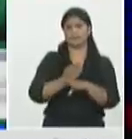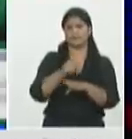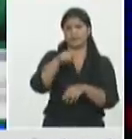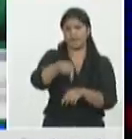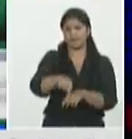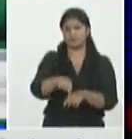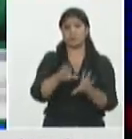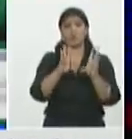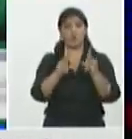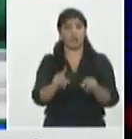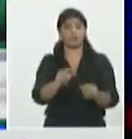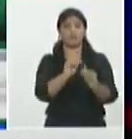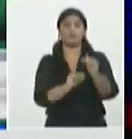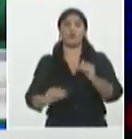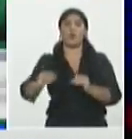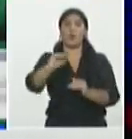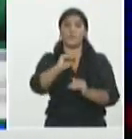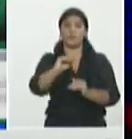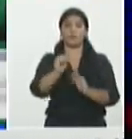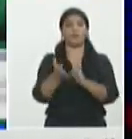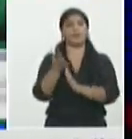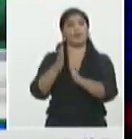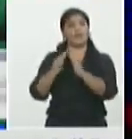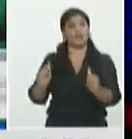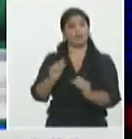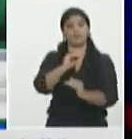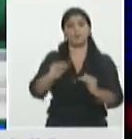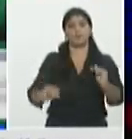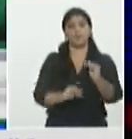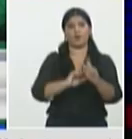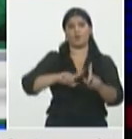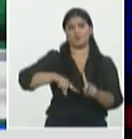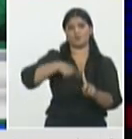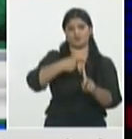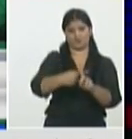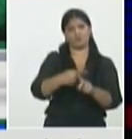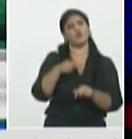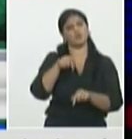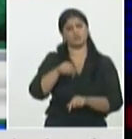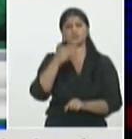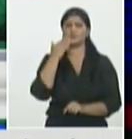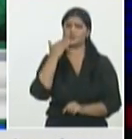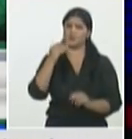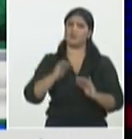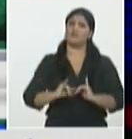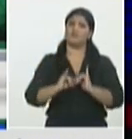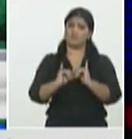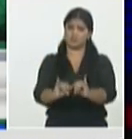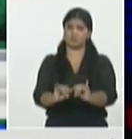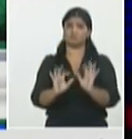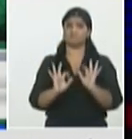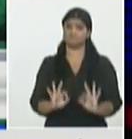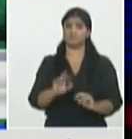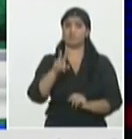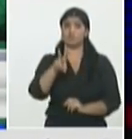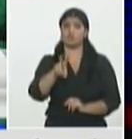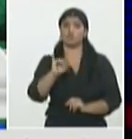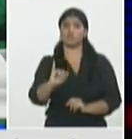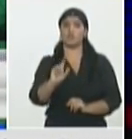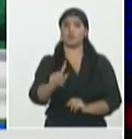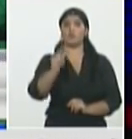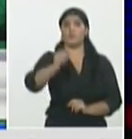balance positivo como se podrán dar cuenta ya que estamos hablando de 261 personas más